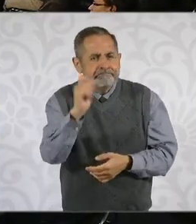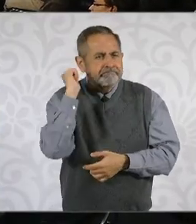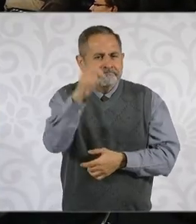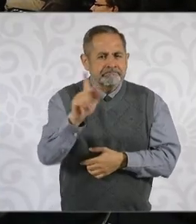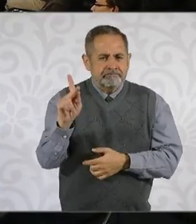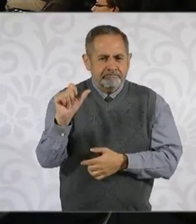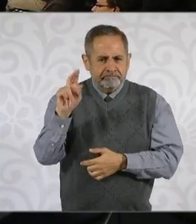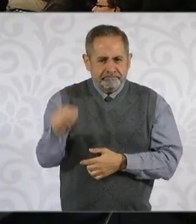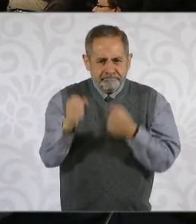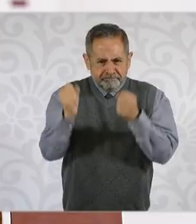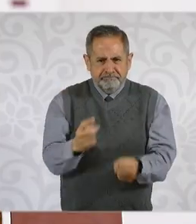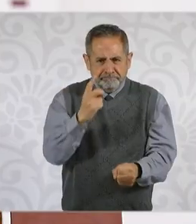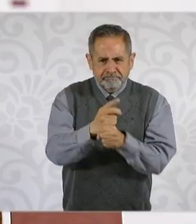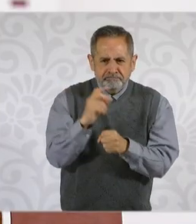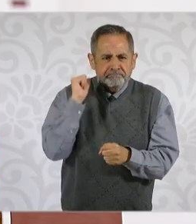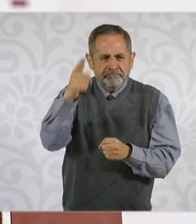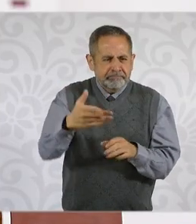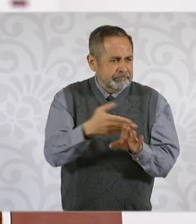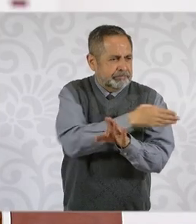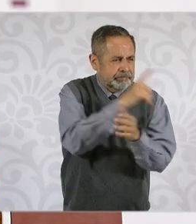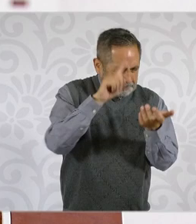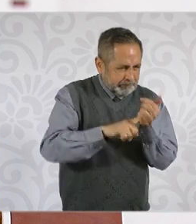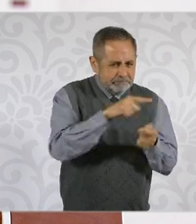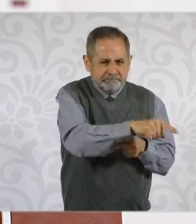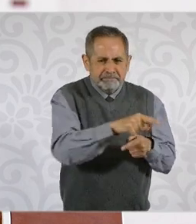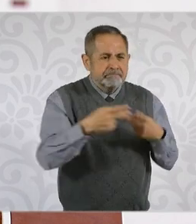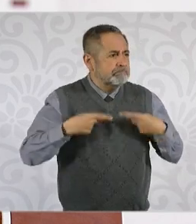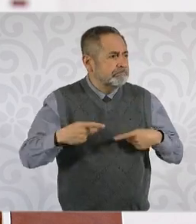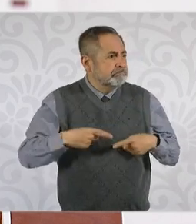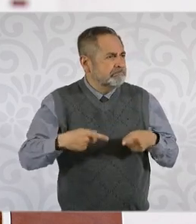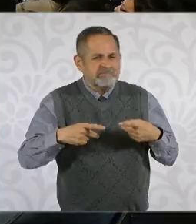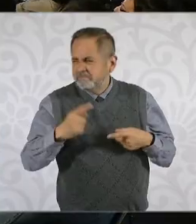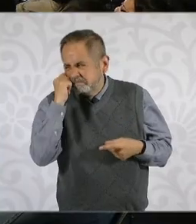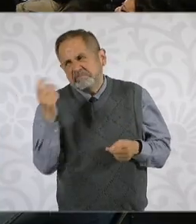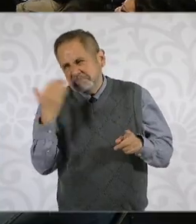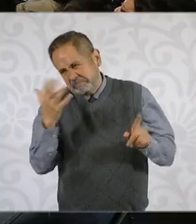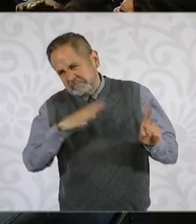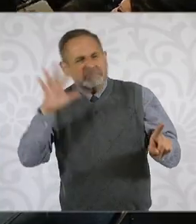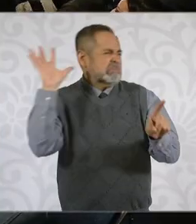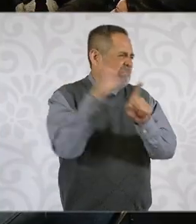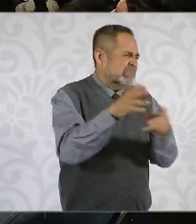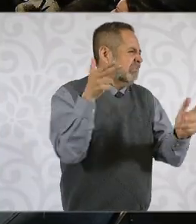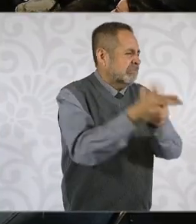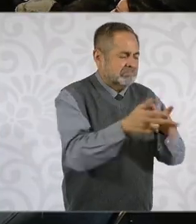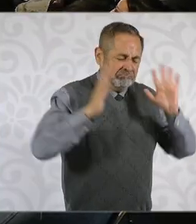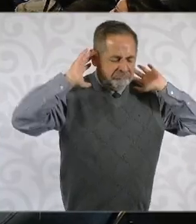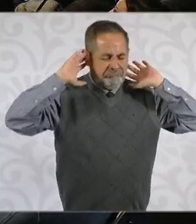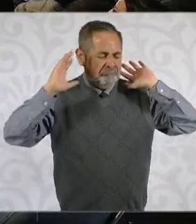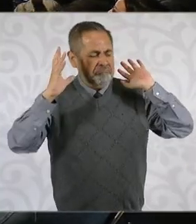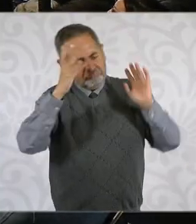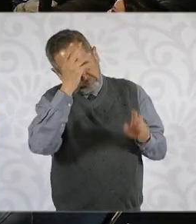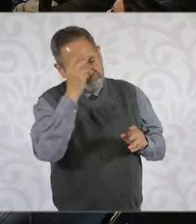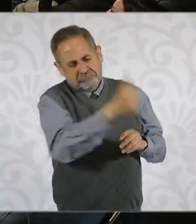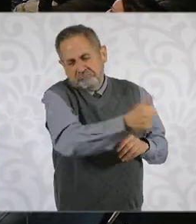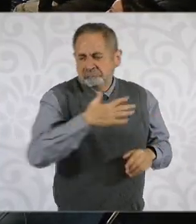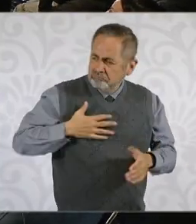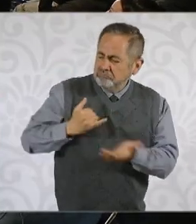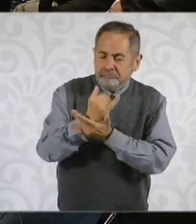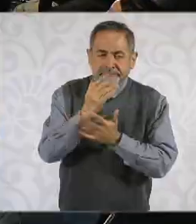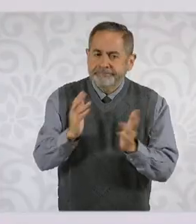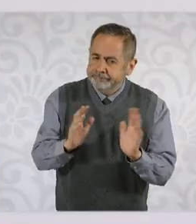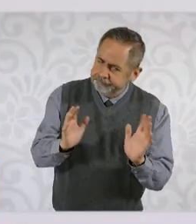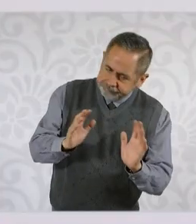punto específico para prevenir que los pobladores hagan justicia por su propia mano. Esos dos temas, por favor.